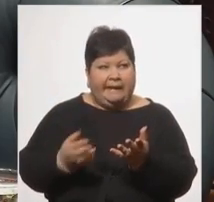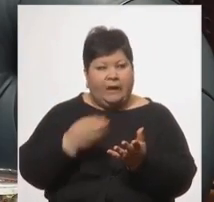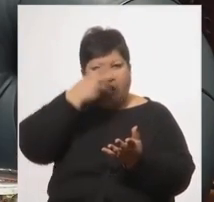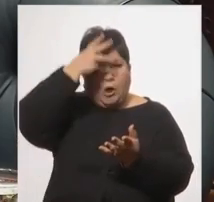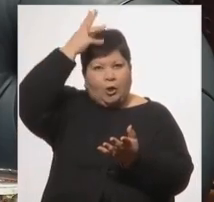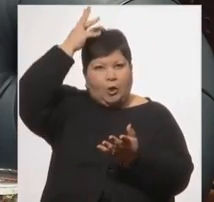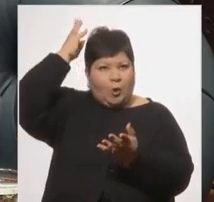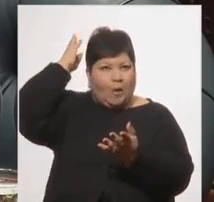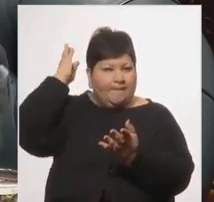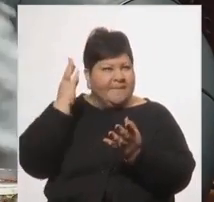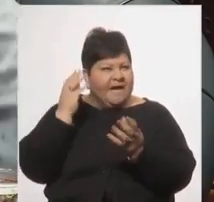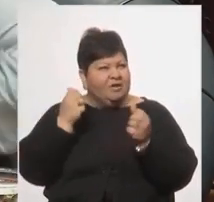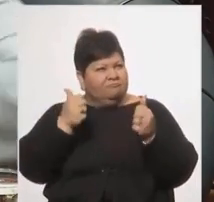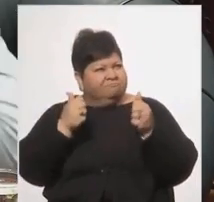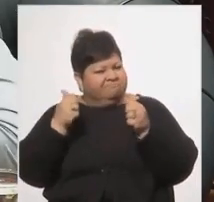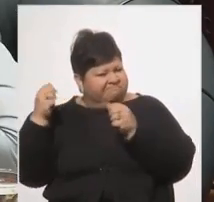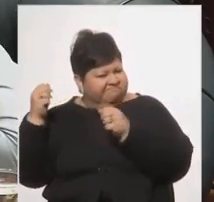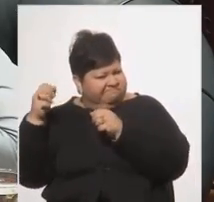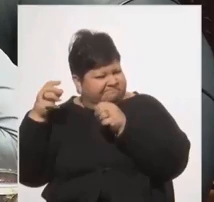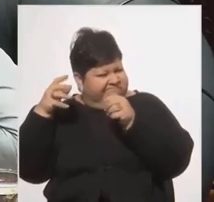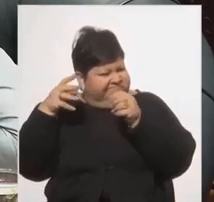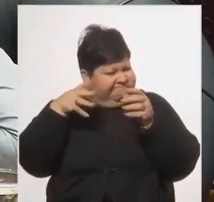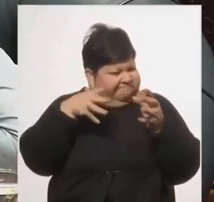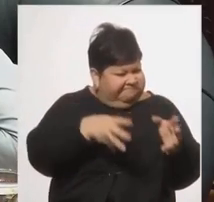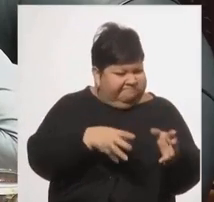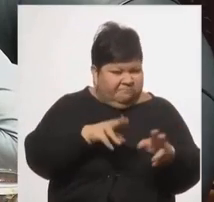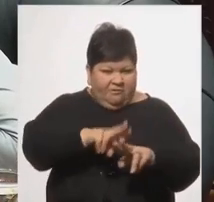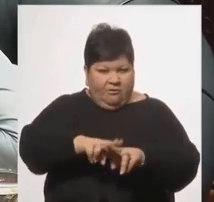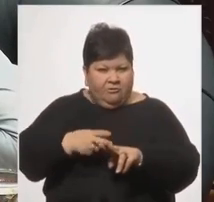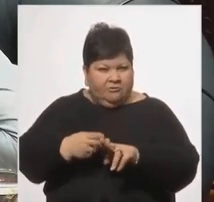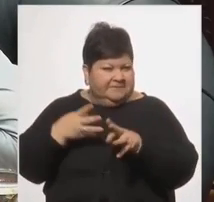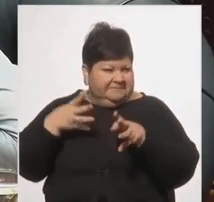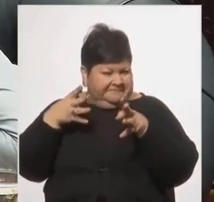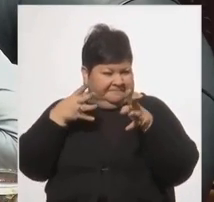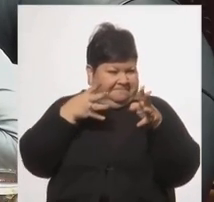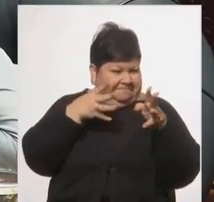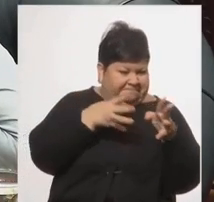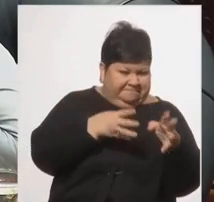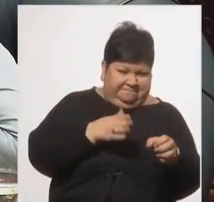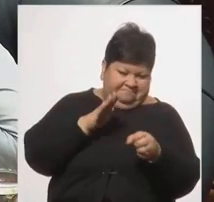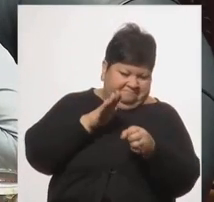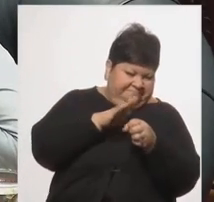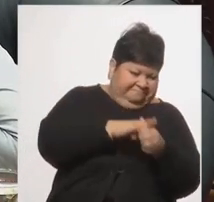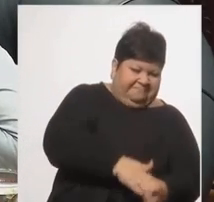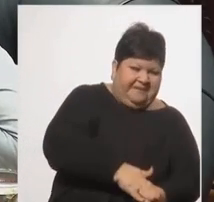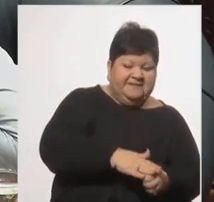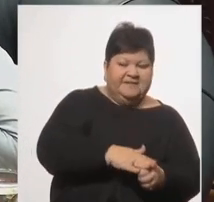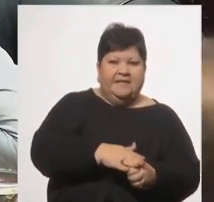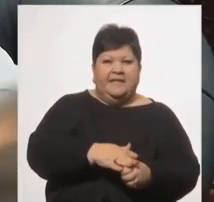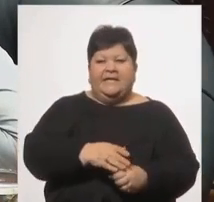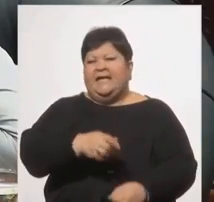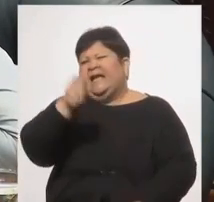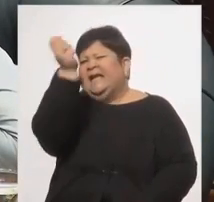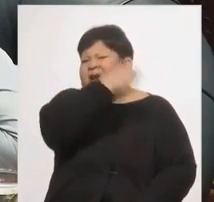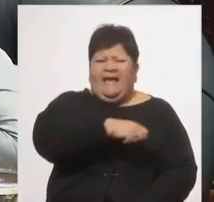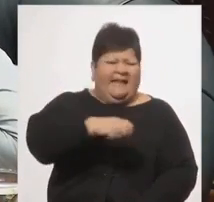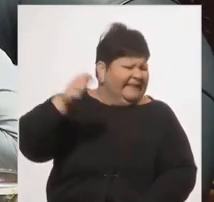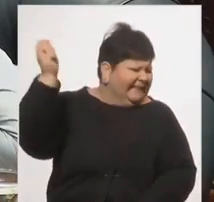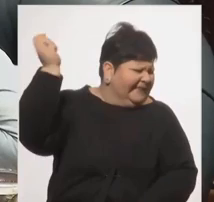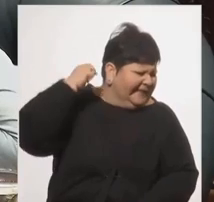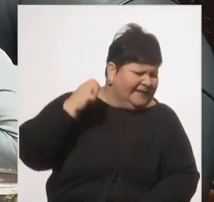habíamos vencido. Y cuando vinieron más romanos, los volvimos a vencer. Y desde ahí, el latigazo en la espalda le dolió más.